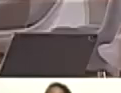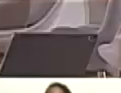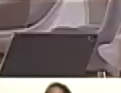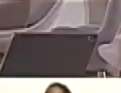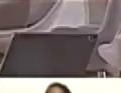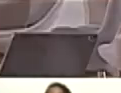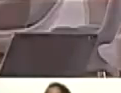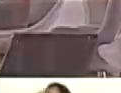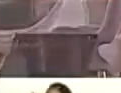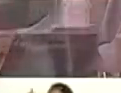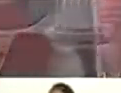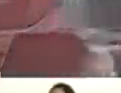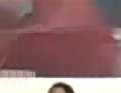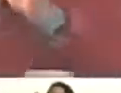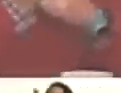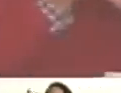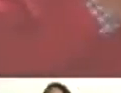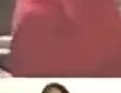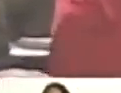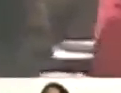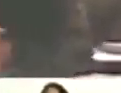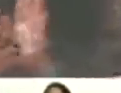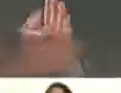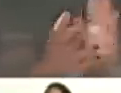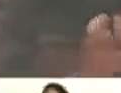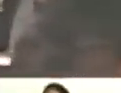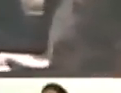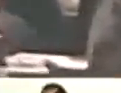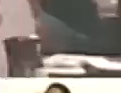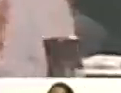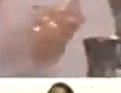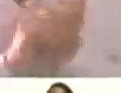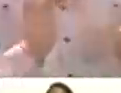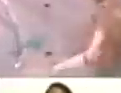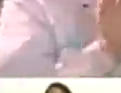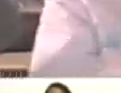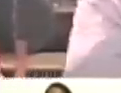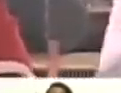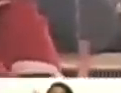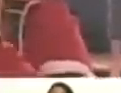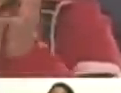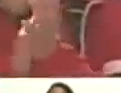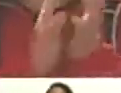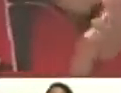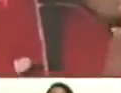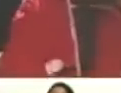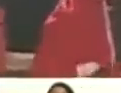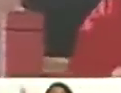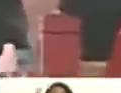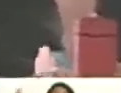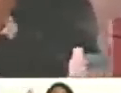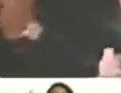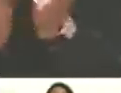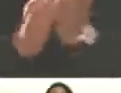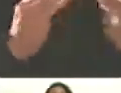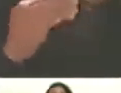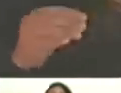Seguramente estará el presidente Petro, su gobierno, también reincorporando a Colombia a la CELAT.